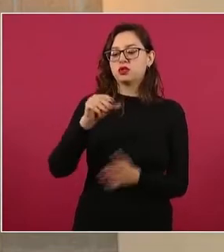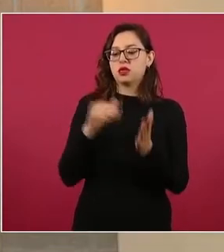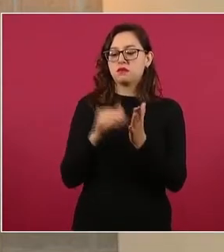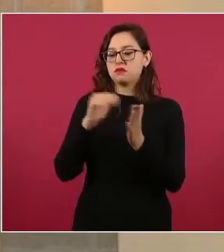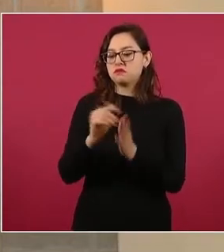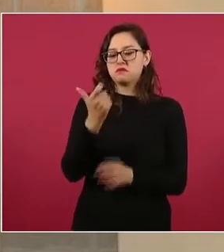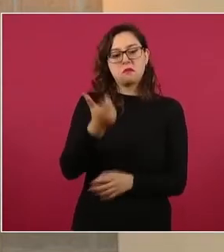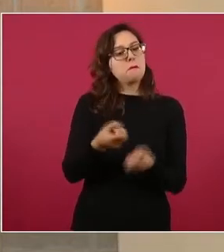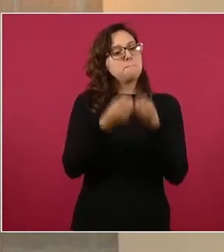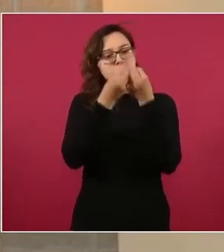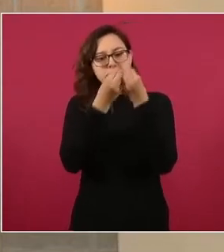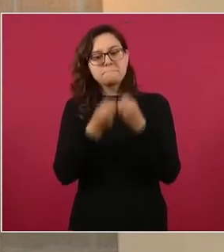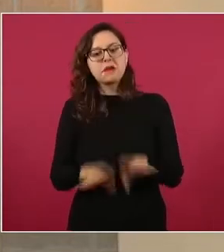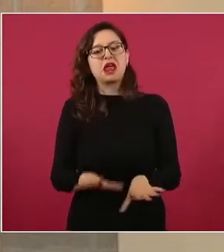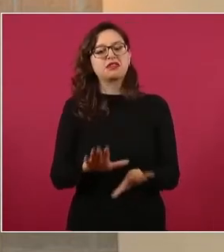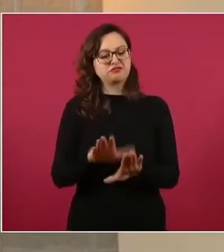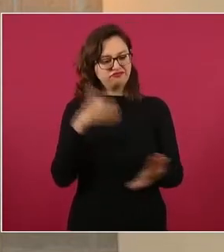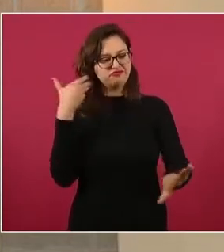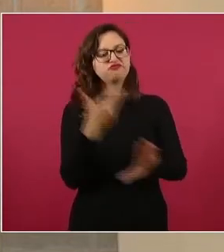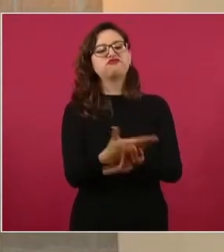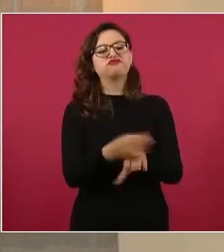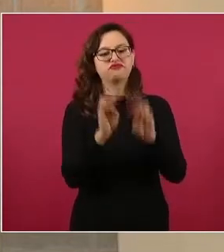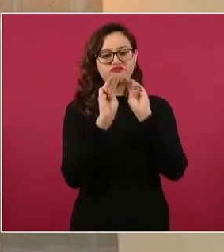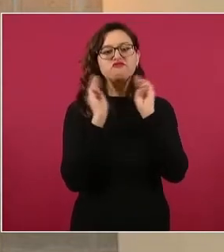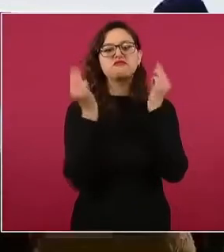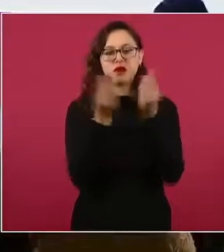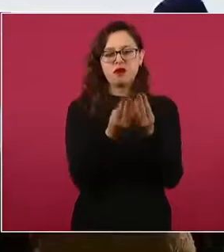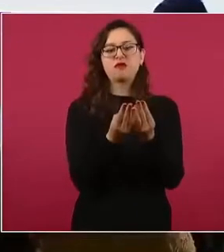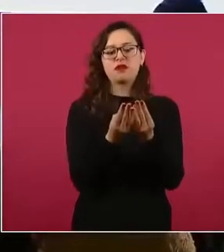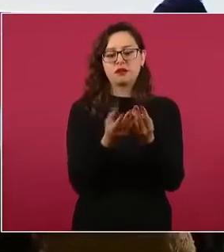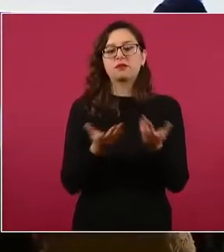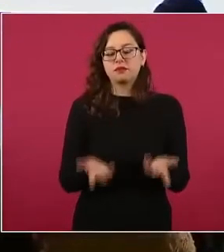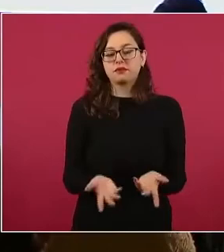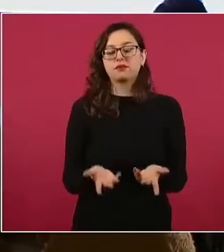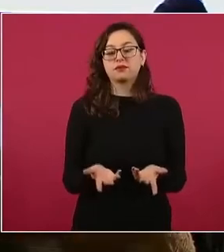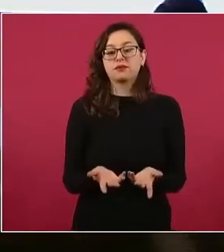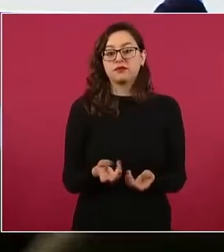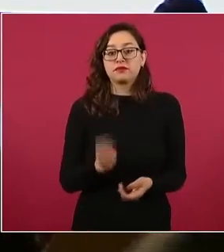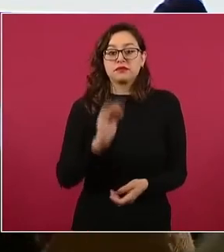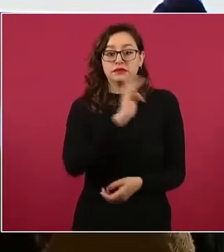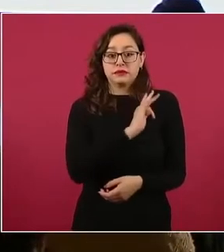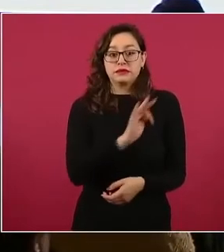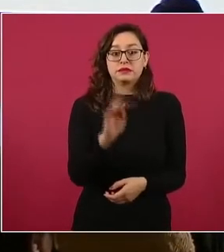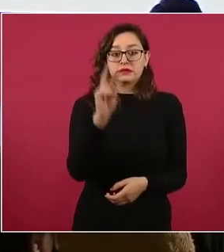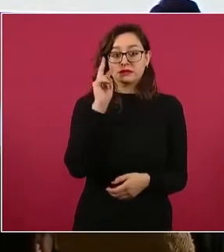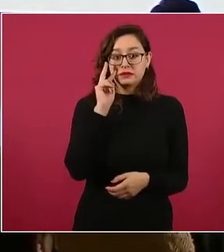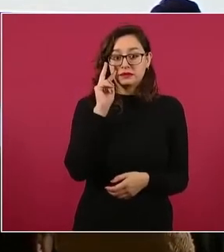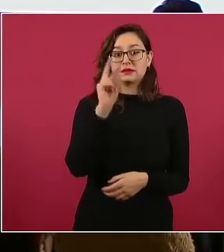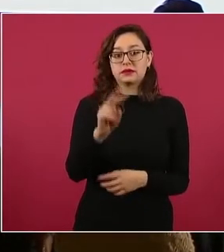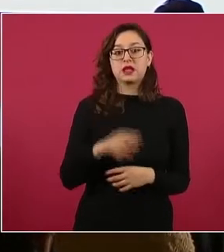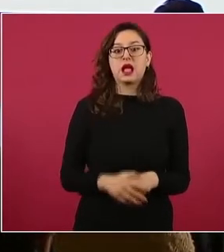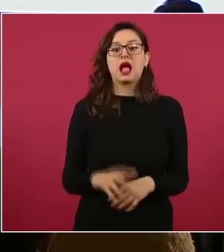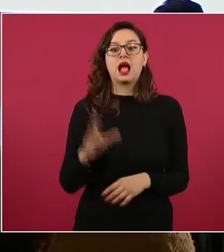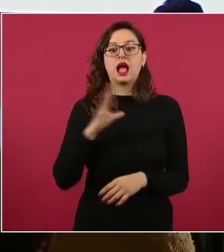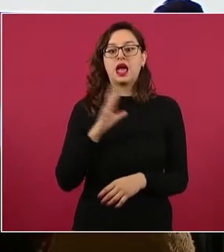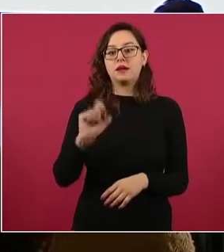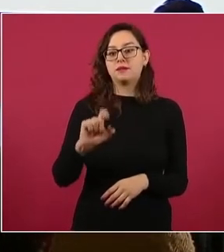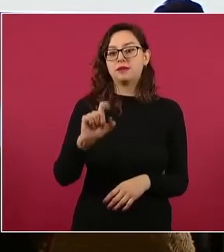millones de pesos. Y aquí, como se puede apreciar, para no detenernos mucho, son veintitrés mil